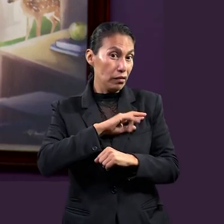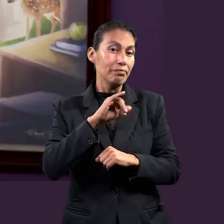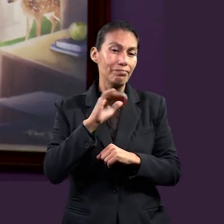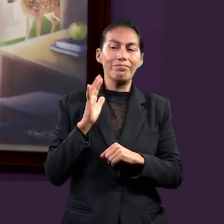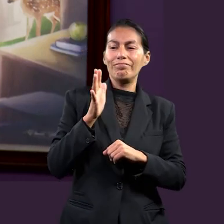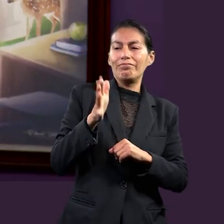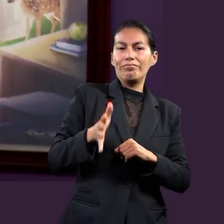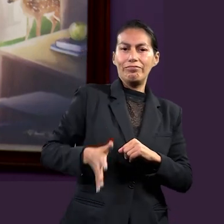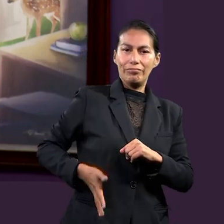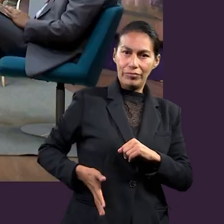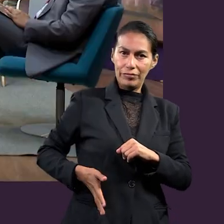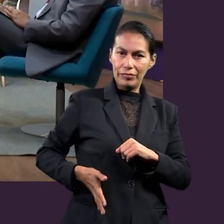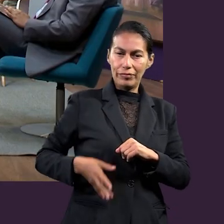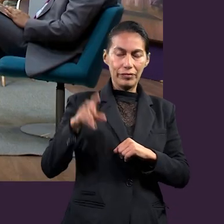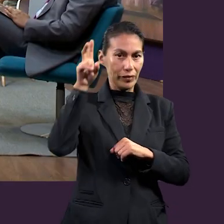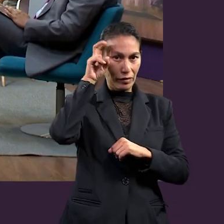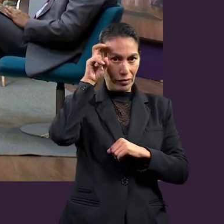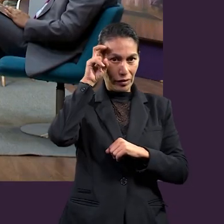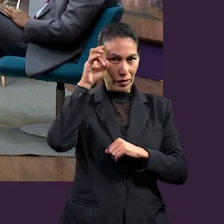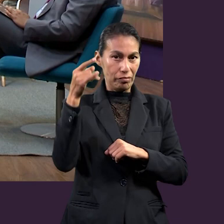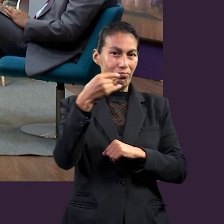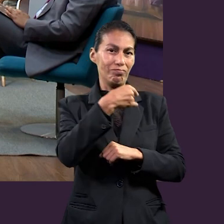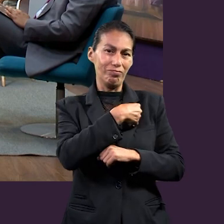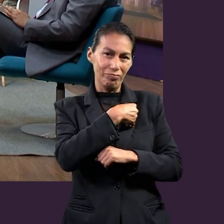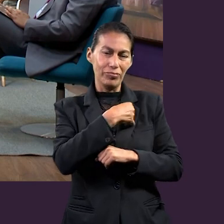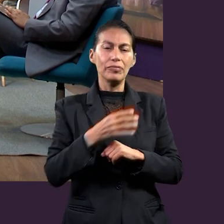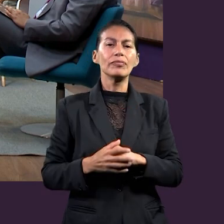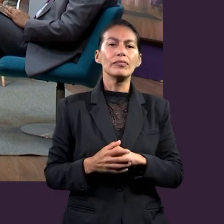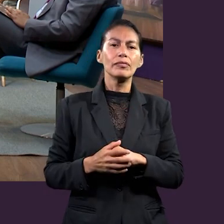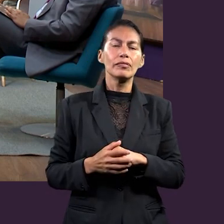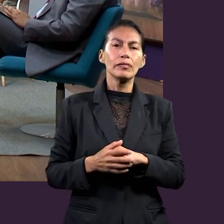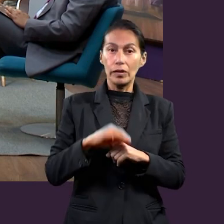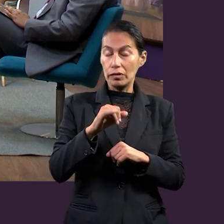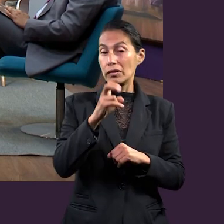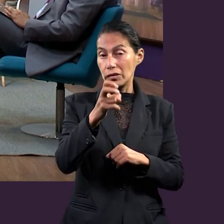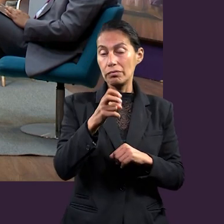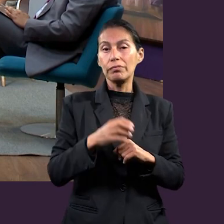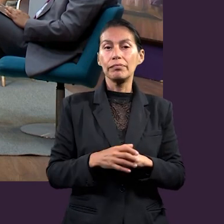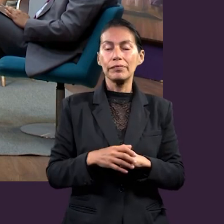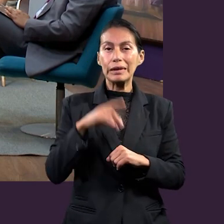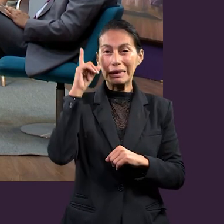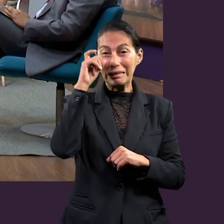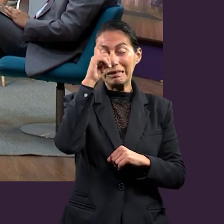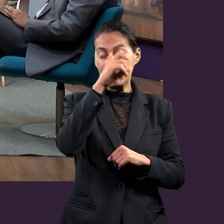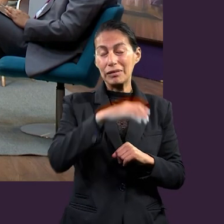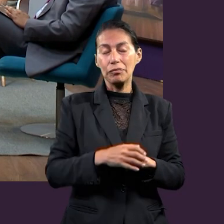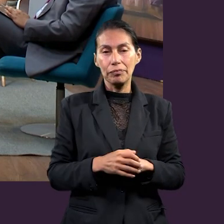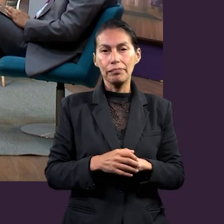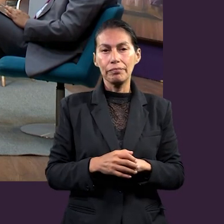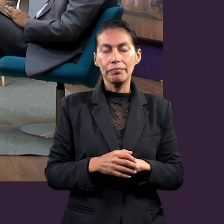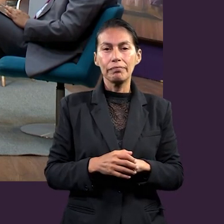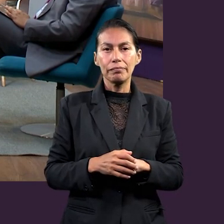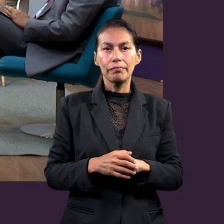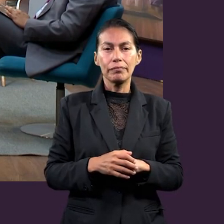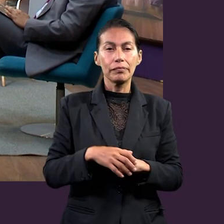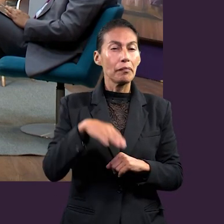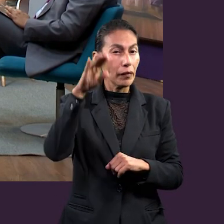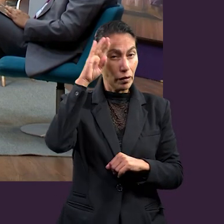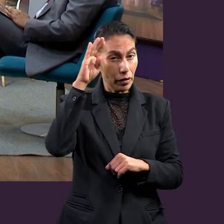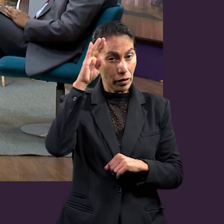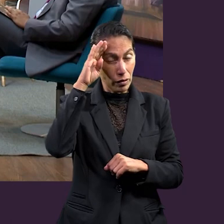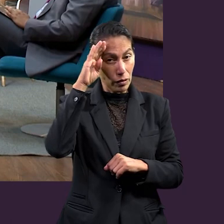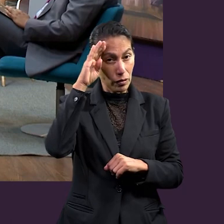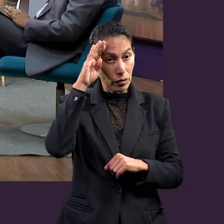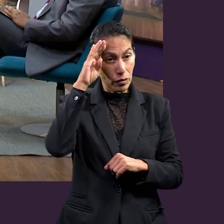centro. Ese es el sentido. ¿Qué tal el rencor? Sí, el orgullo. La envidia. El odio. La